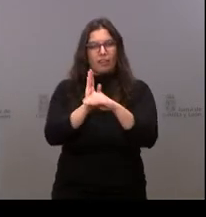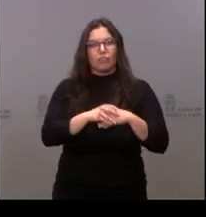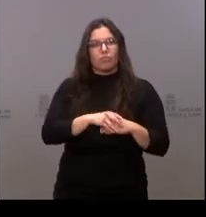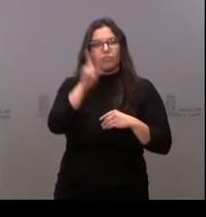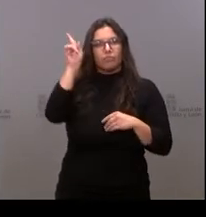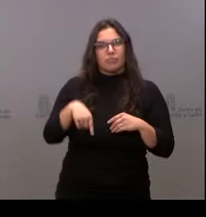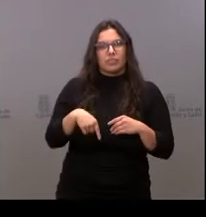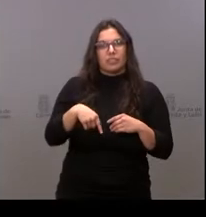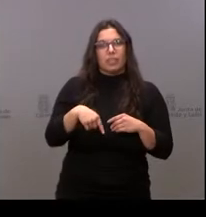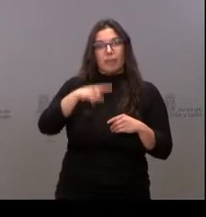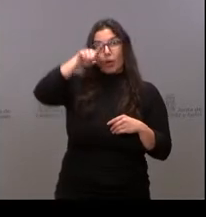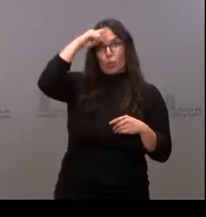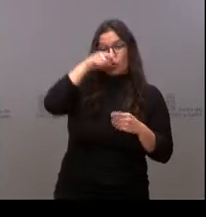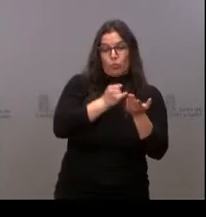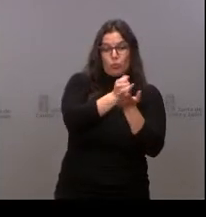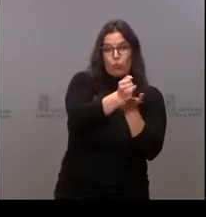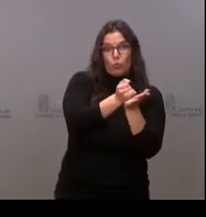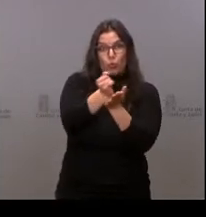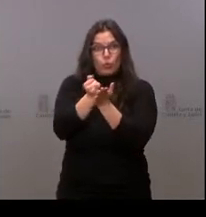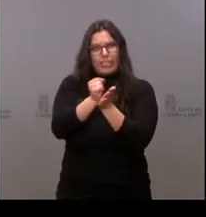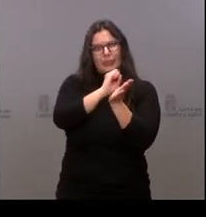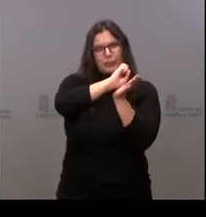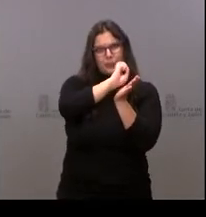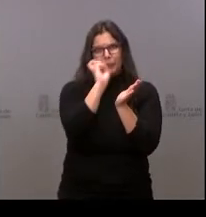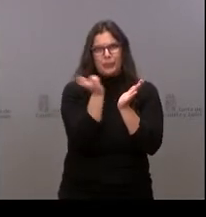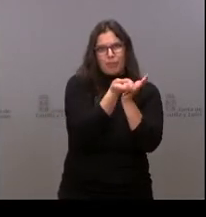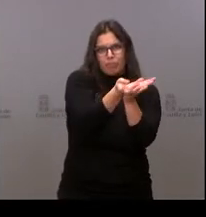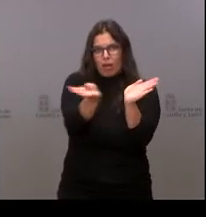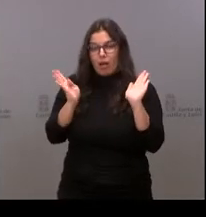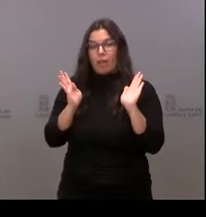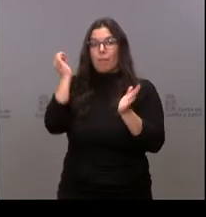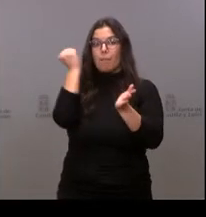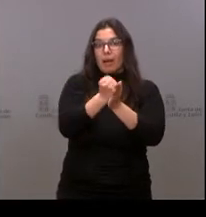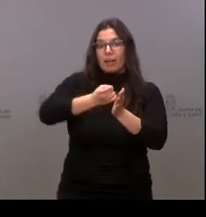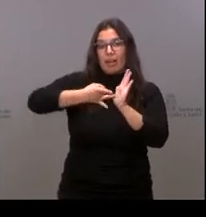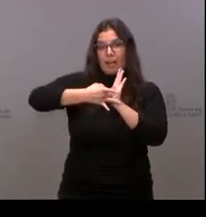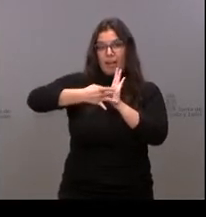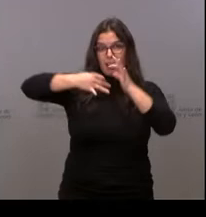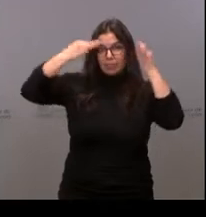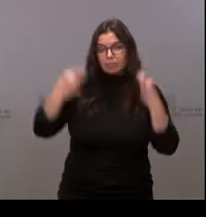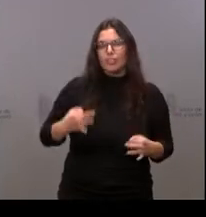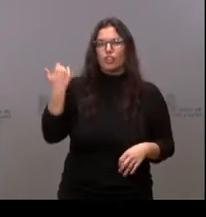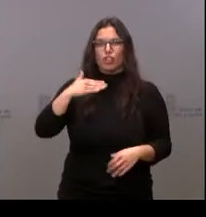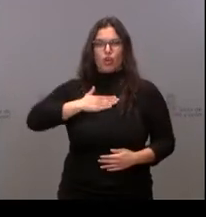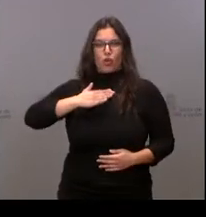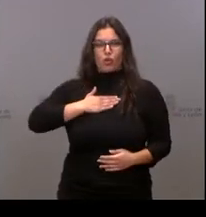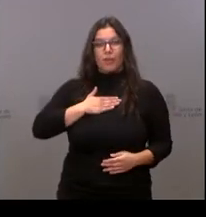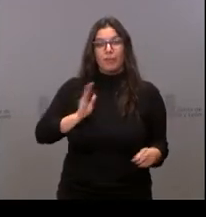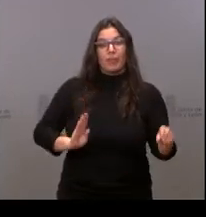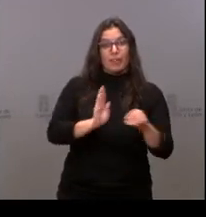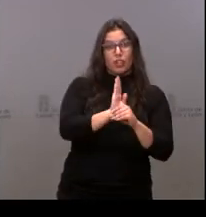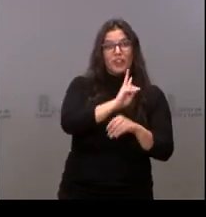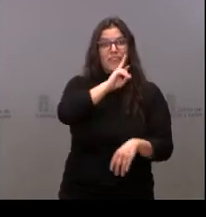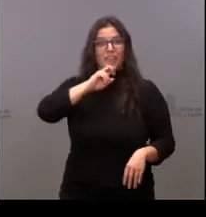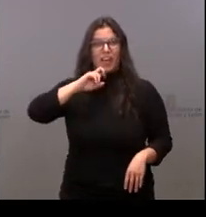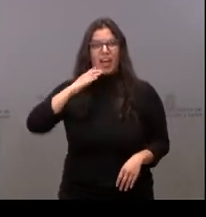Diversificación de cultivos. Marcas de garantía. Soria Calidad. Inversiones. Valor.